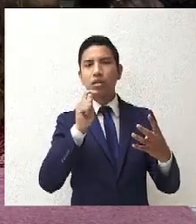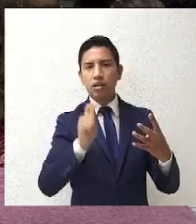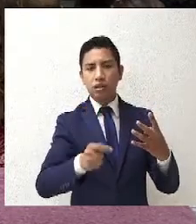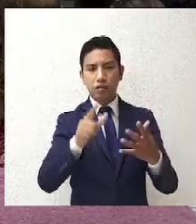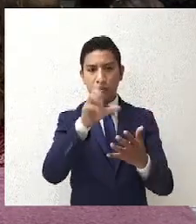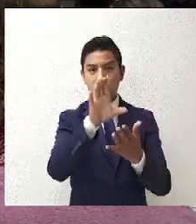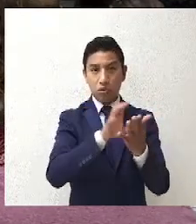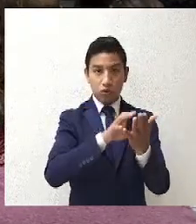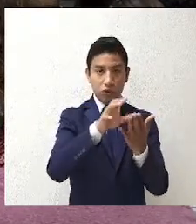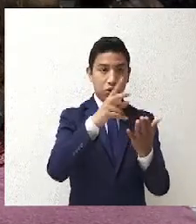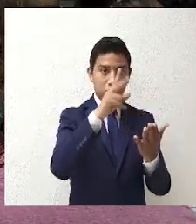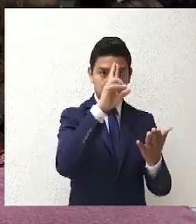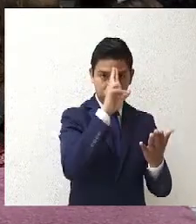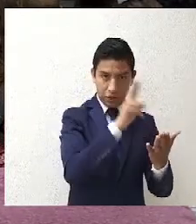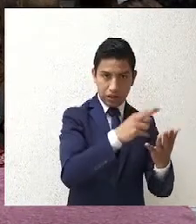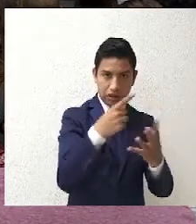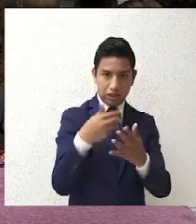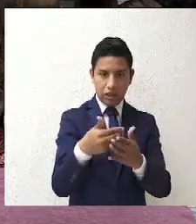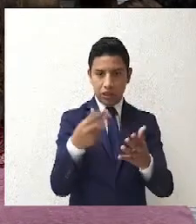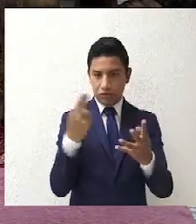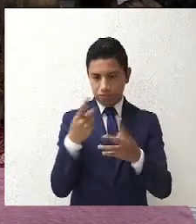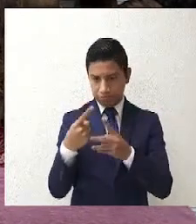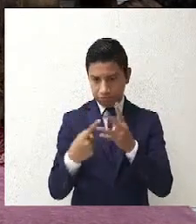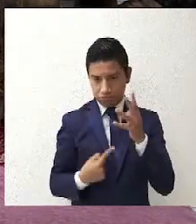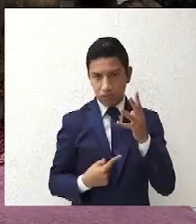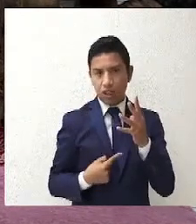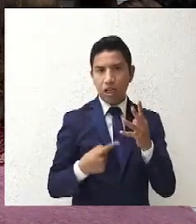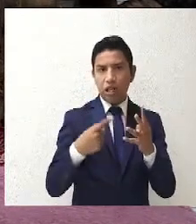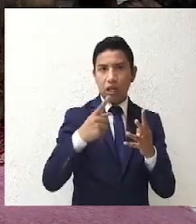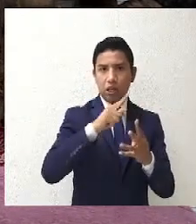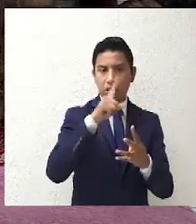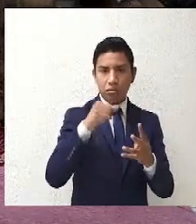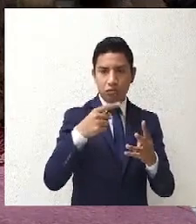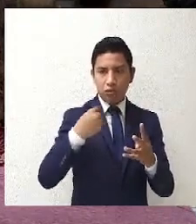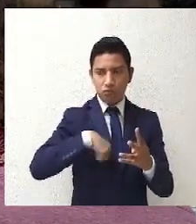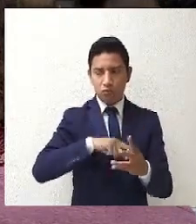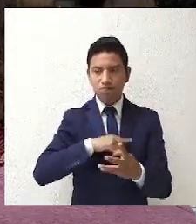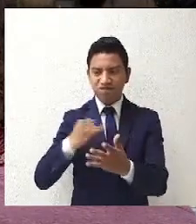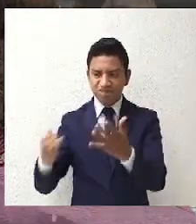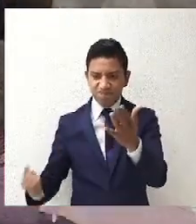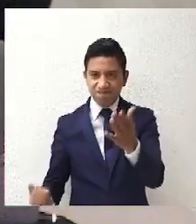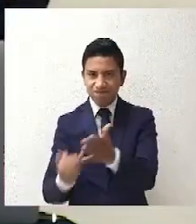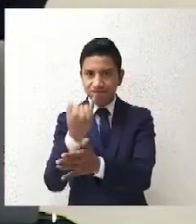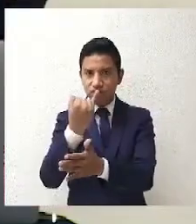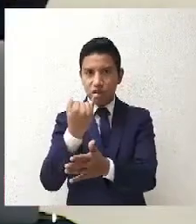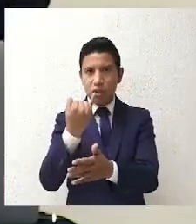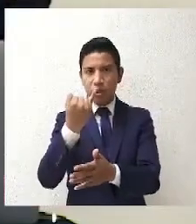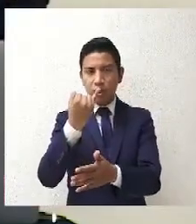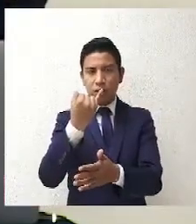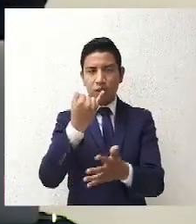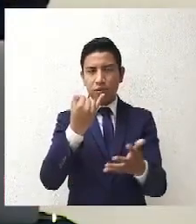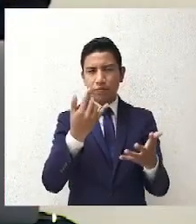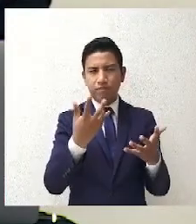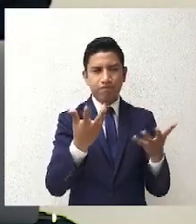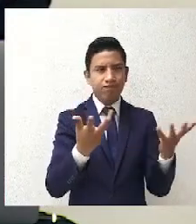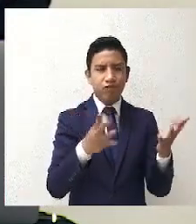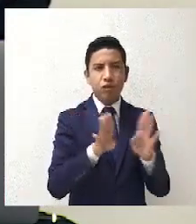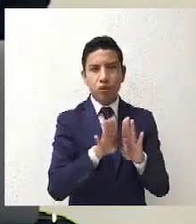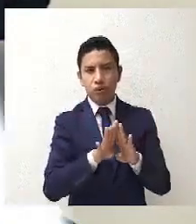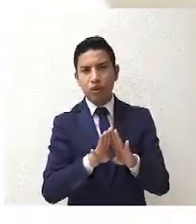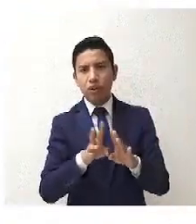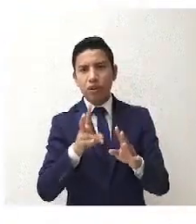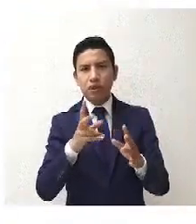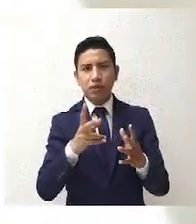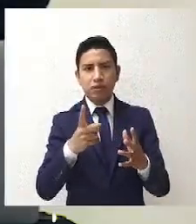hora de tomar las decisiones en la ponencia? Mira, hablando de esta interpretación